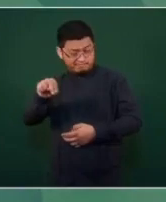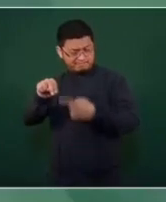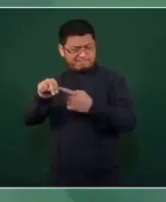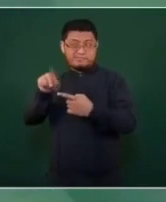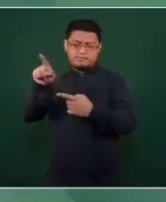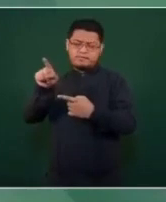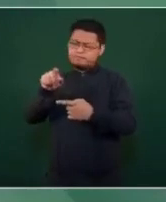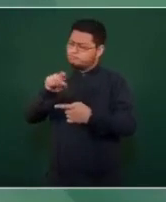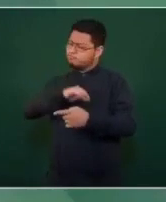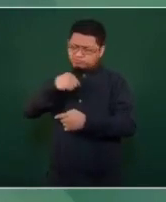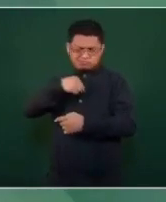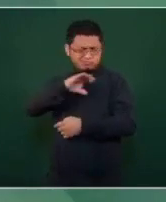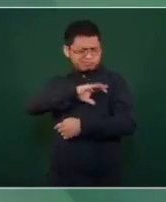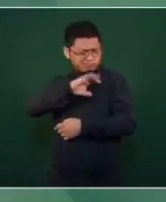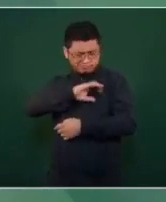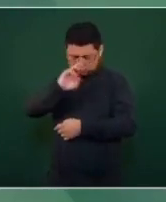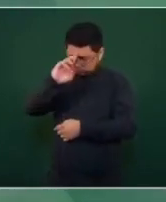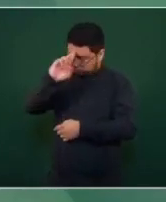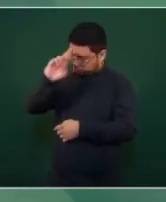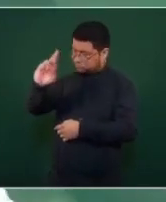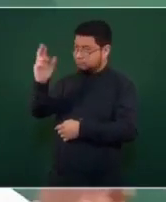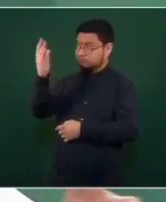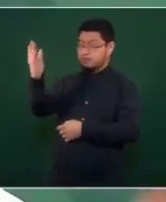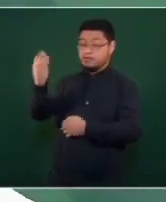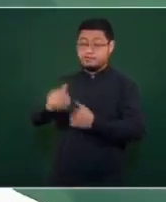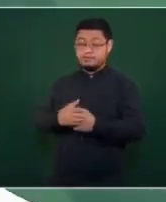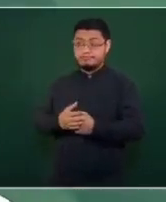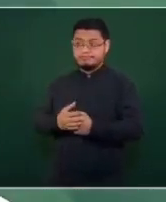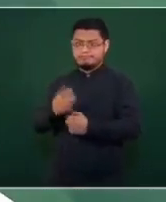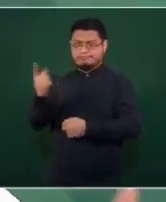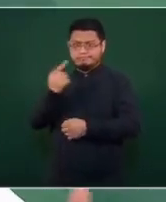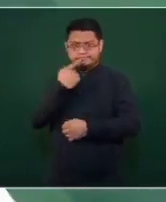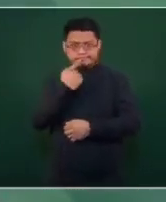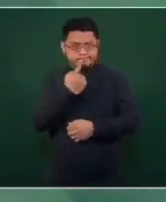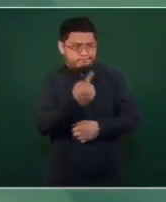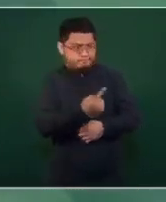y lo respeto, haya dicho que esto